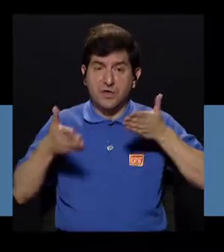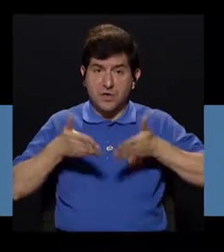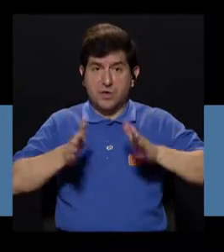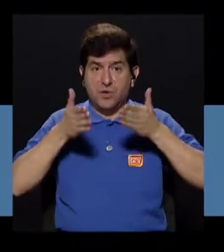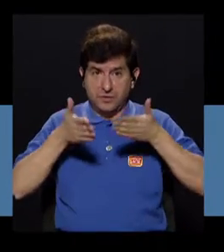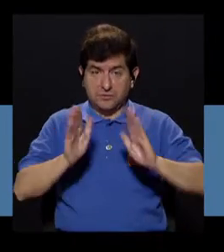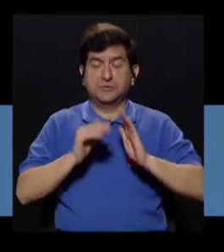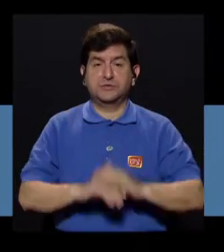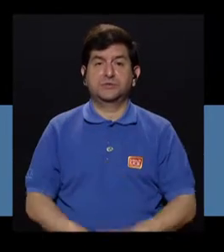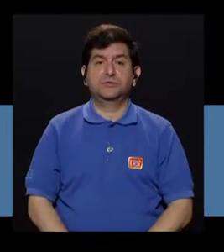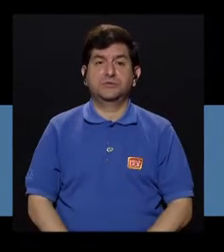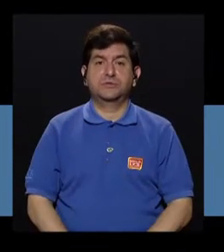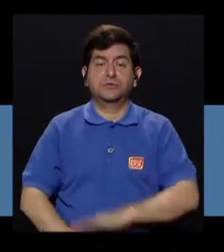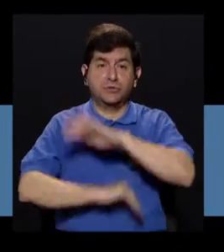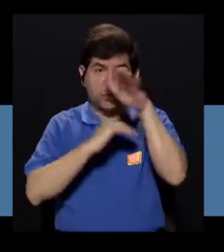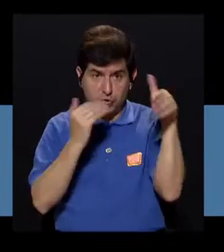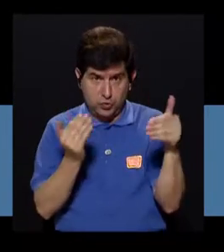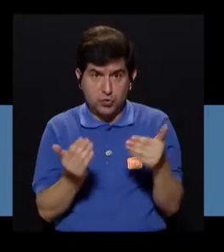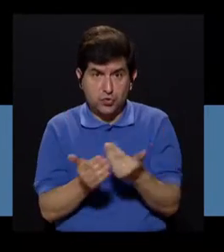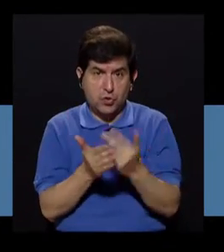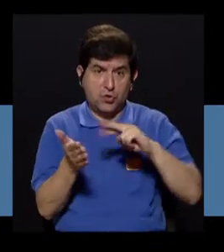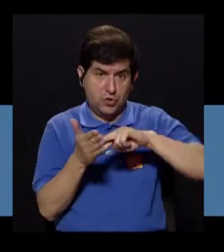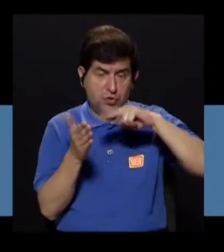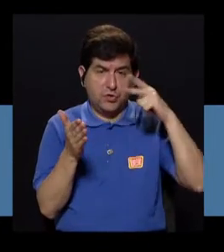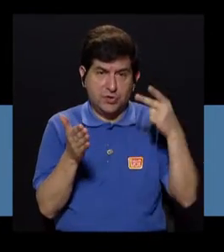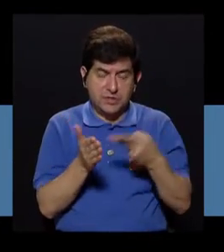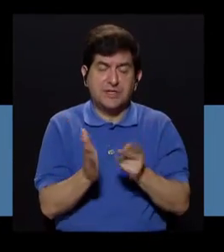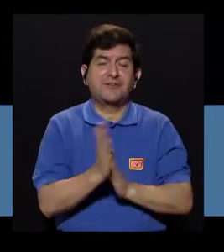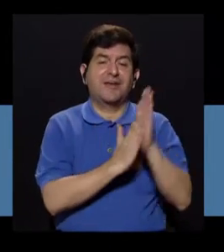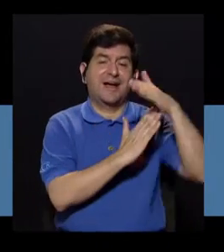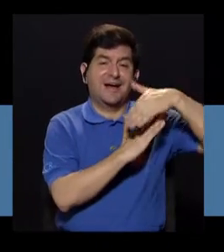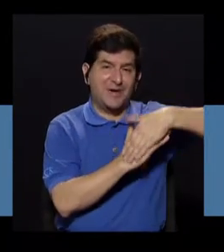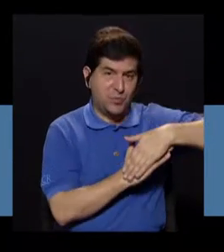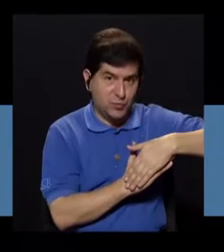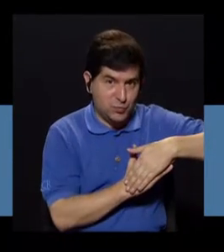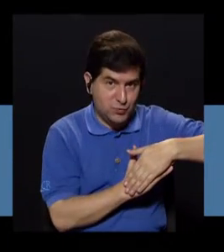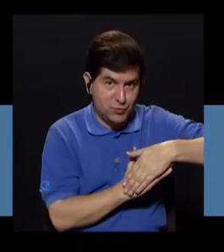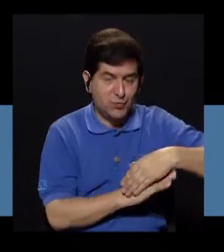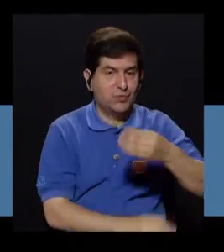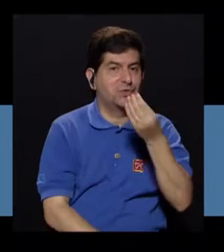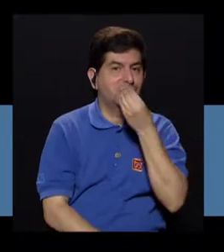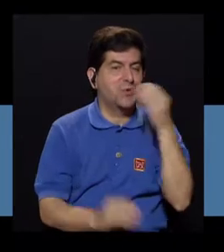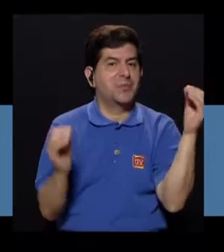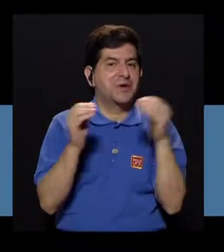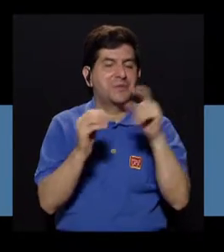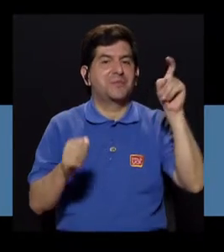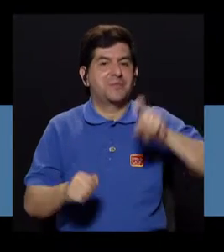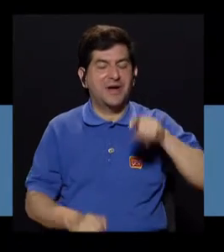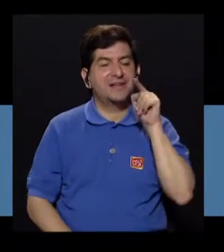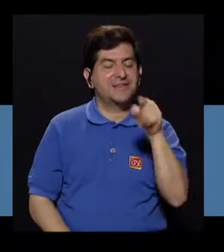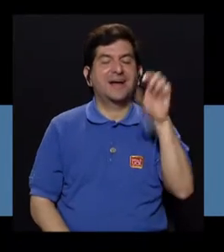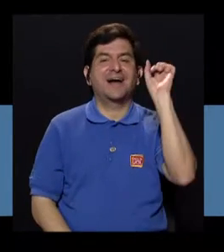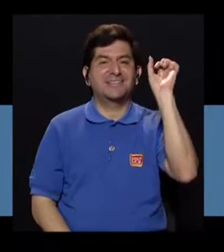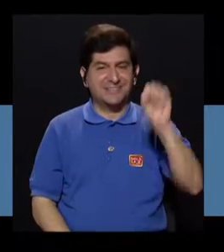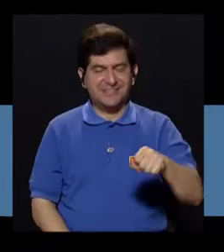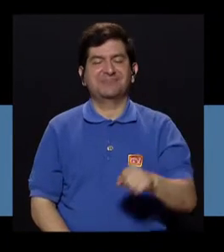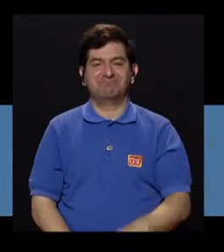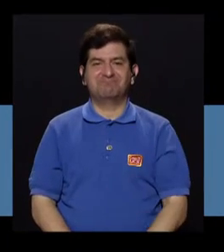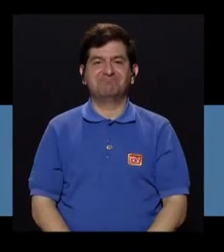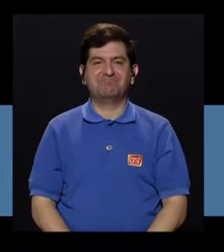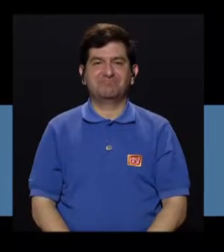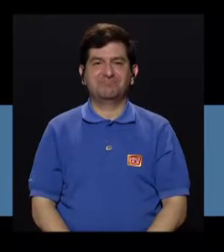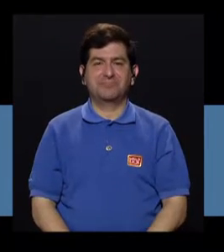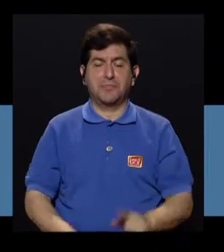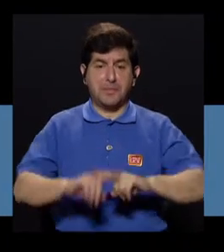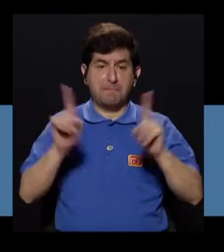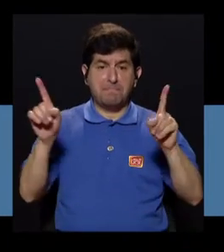mismo a mis hijos, todo lo que es el abuso de comer más de lo que se debe, ahí sí, yo